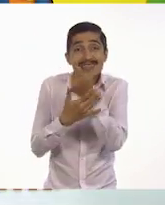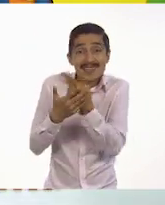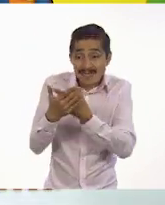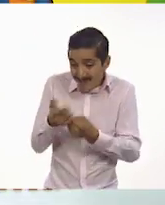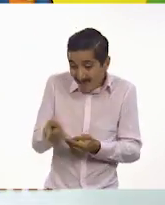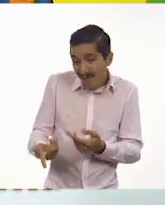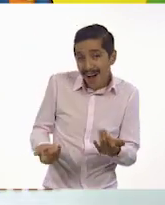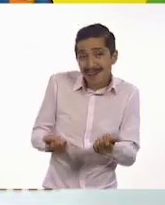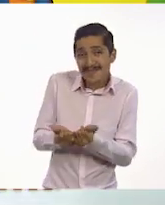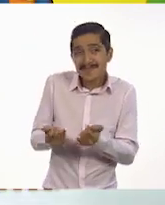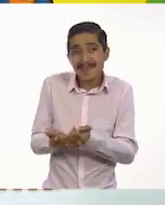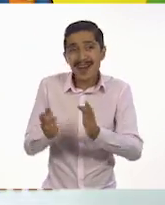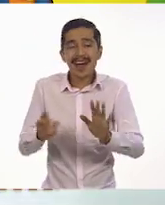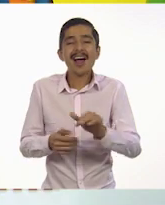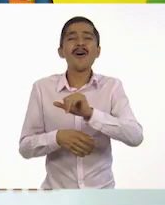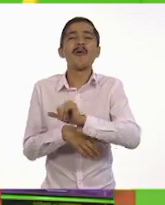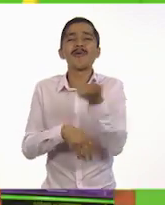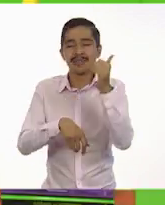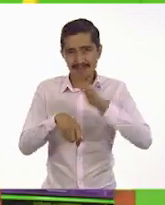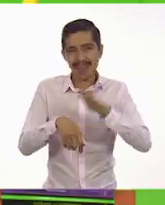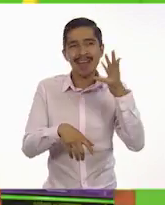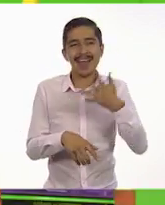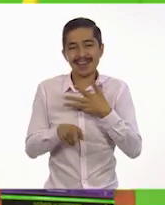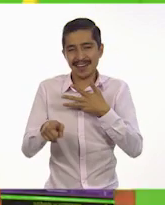Sí. Aquí hay otra más.